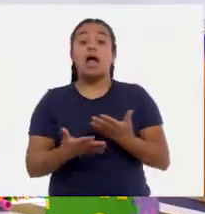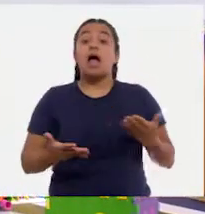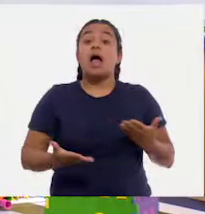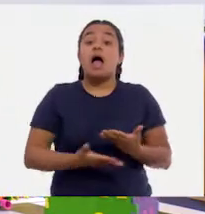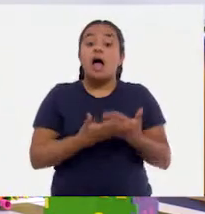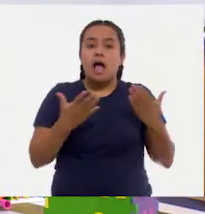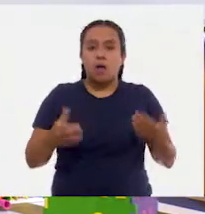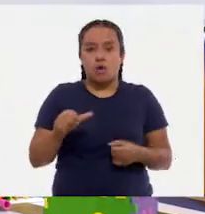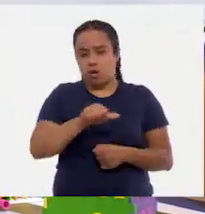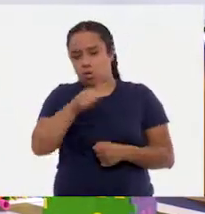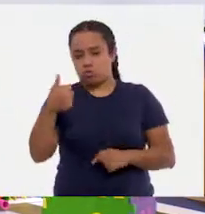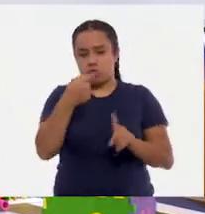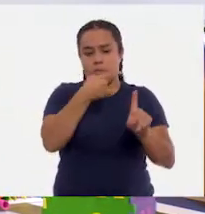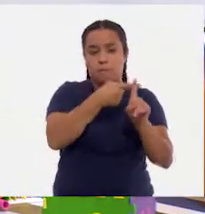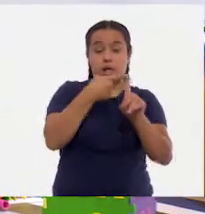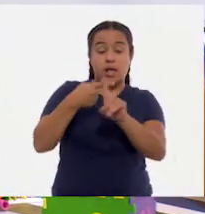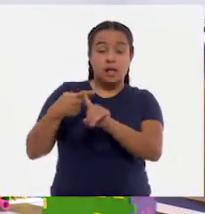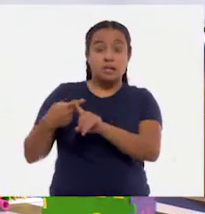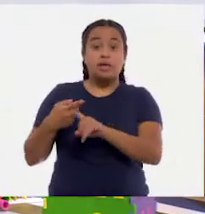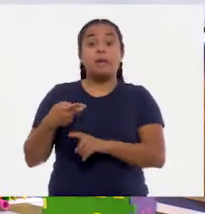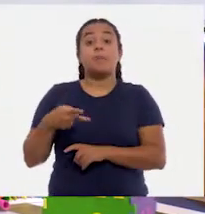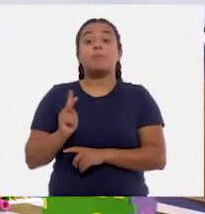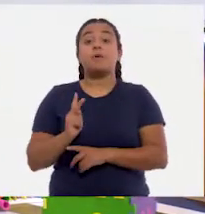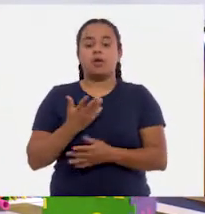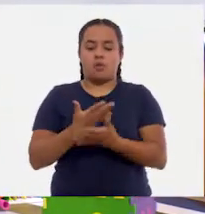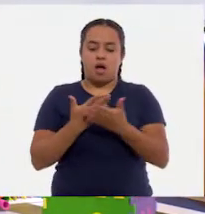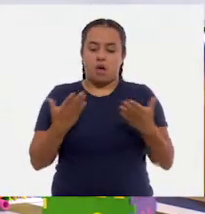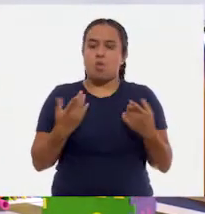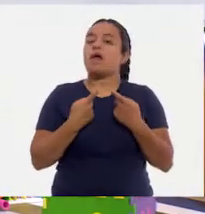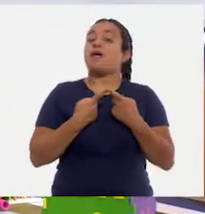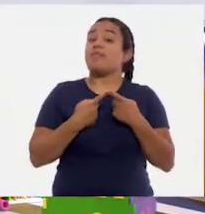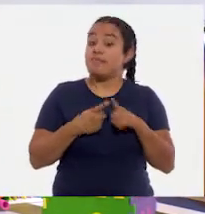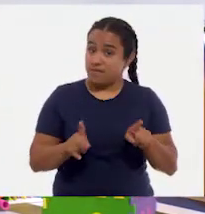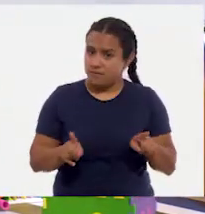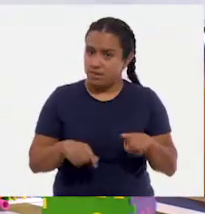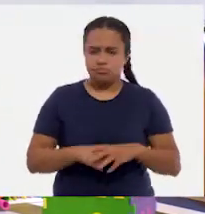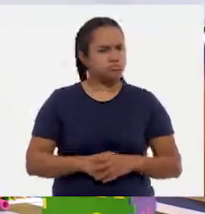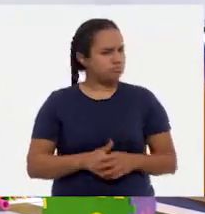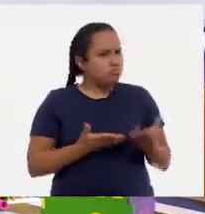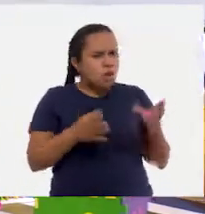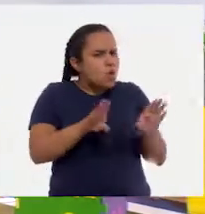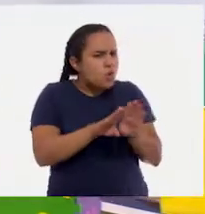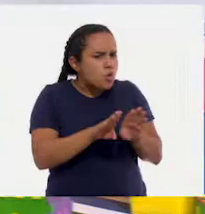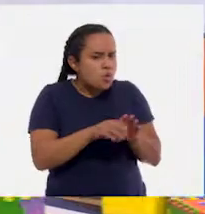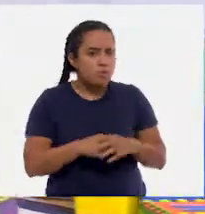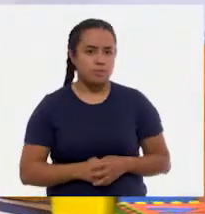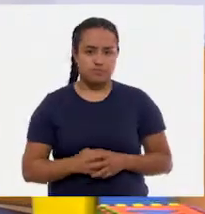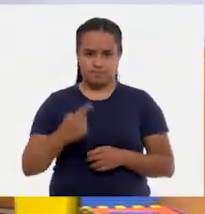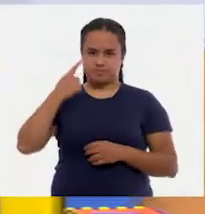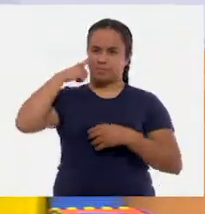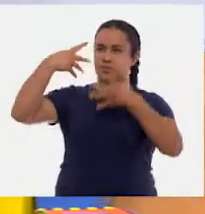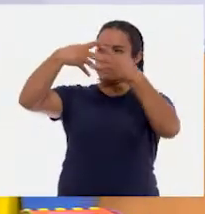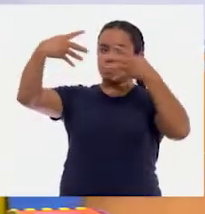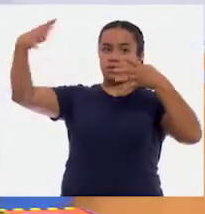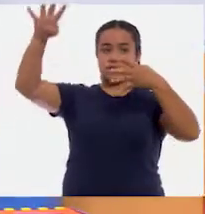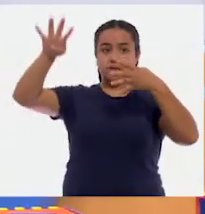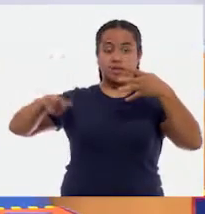otras sumas, pero vamos a jugar de manera diferente. A ver, ¿cómo? Mira, aquí tenemos un tablero con el que vamos